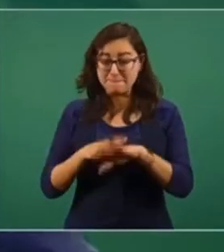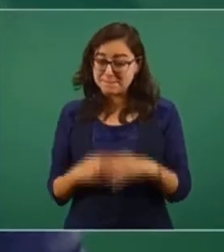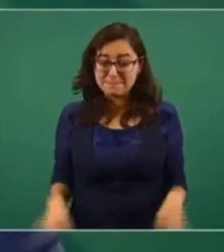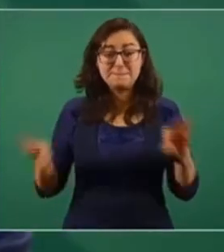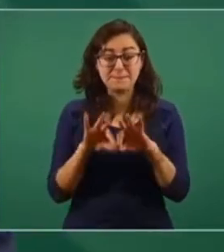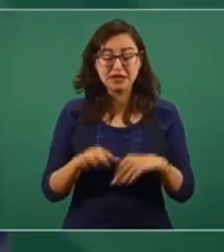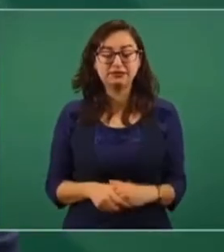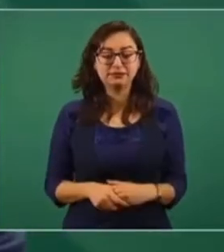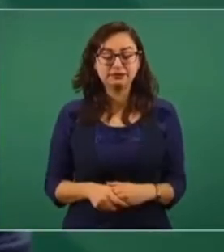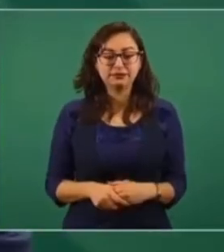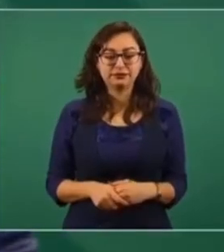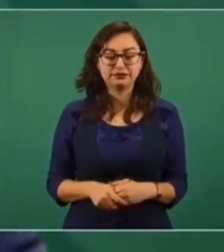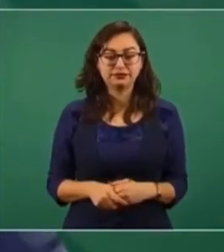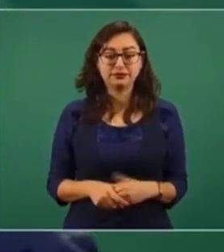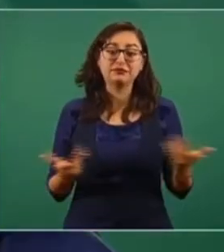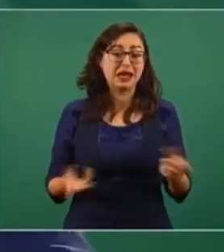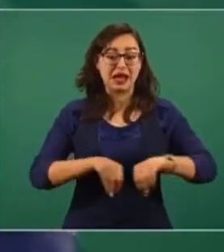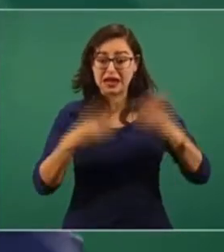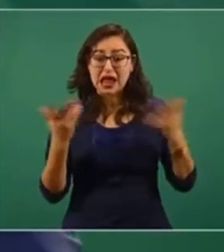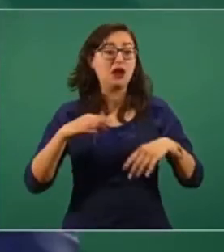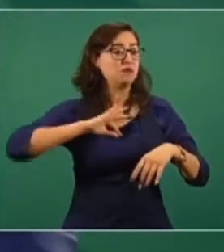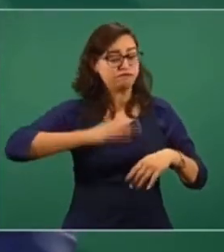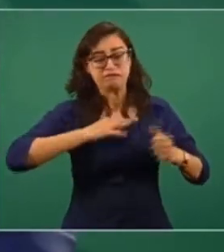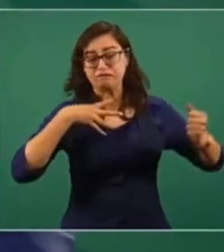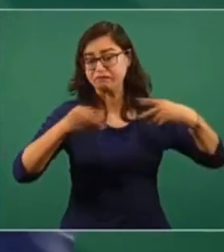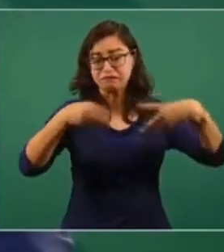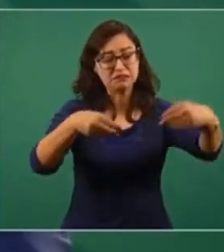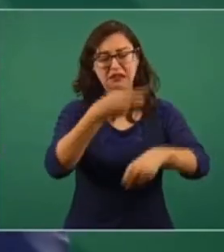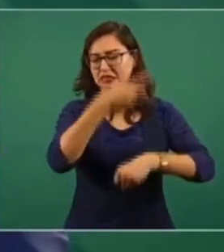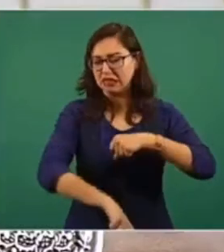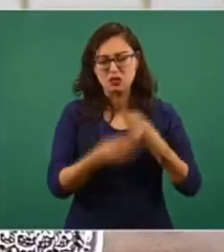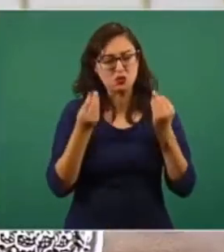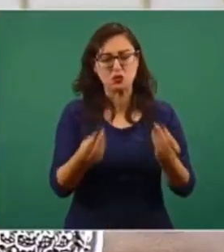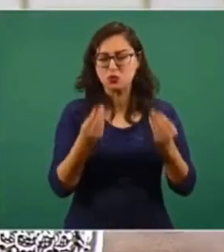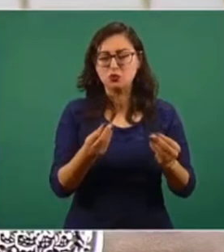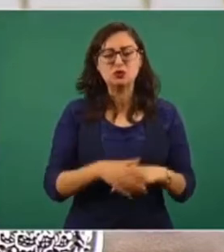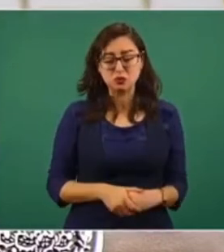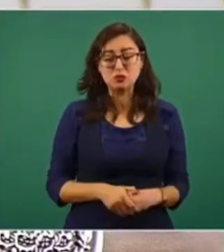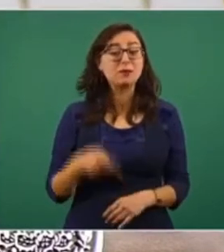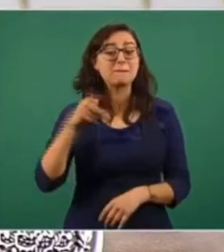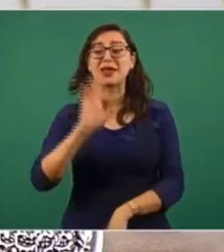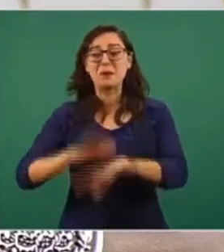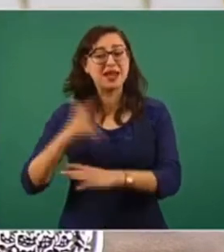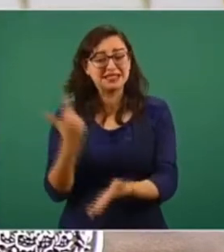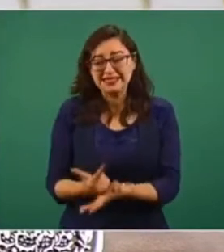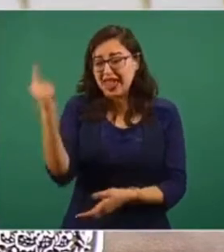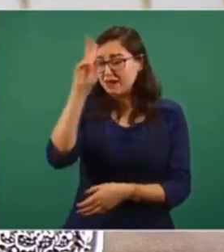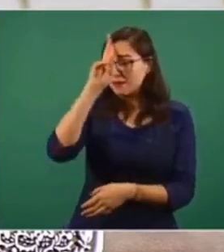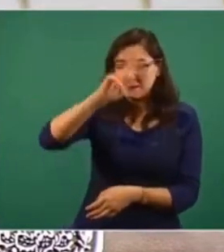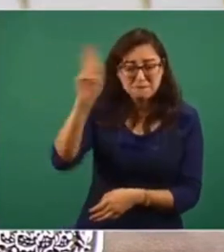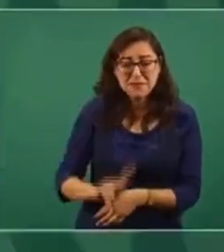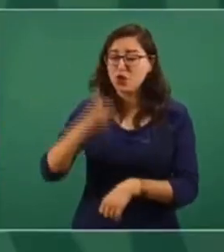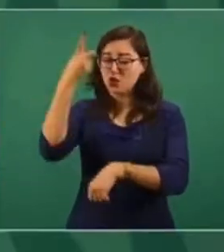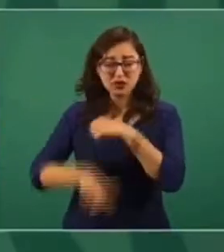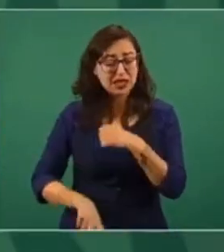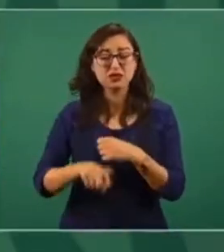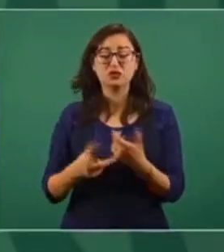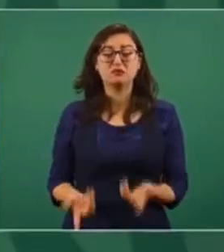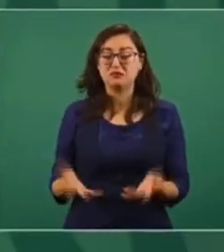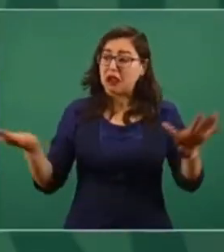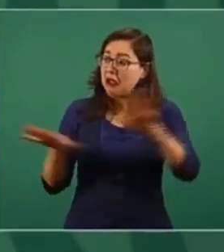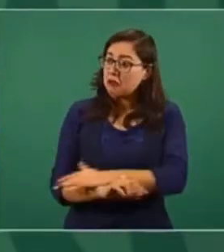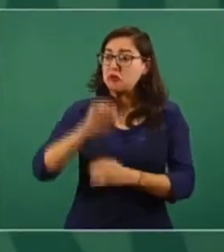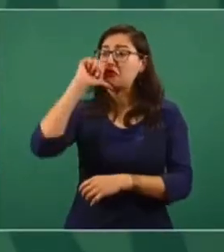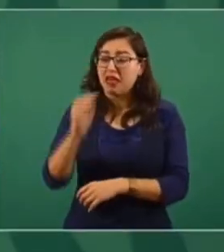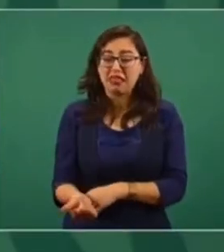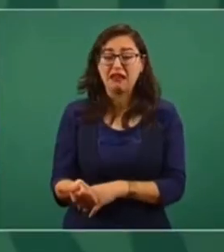Sí, nos afecta mucho desde luego la pandemia de COVID-19, pero lo que más nos ha afectado y nos seguiría afectando si se detiene